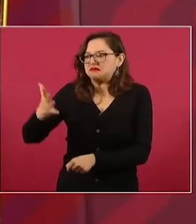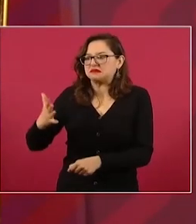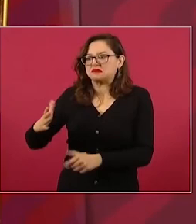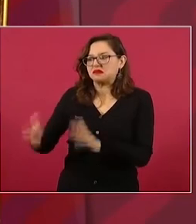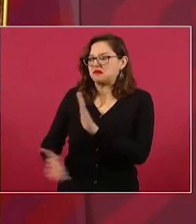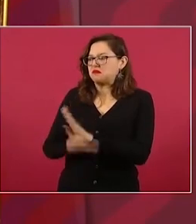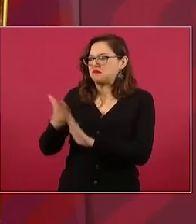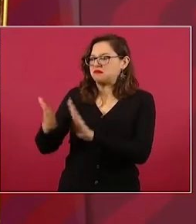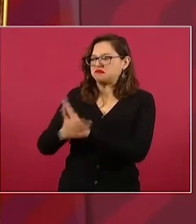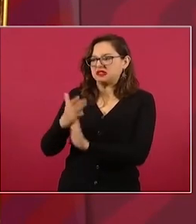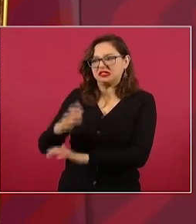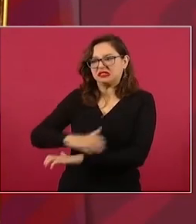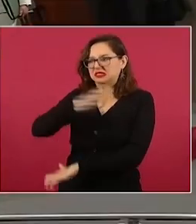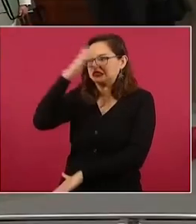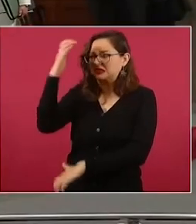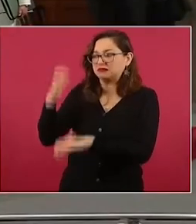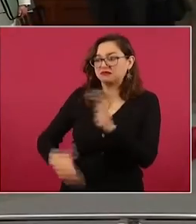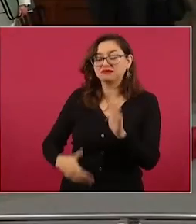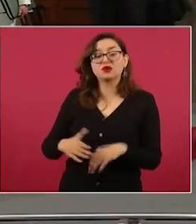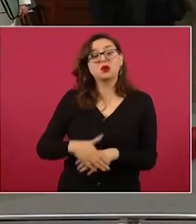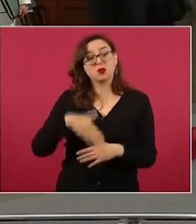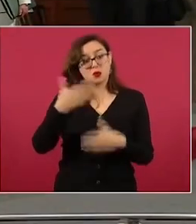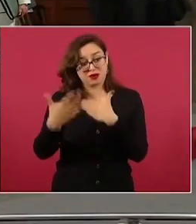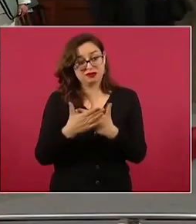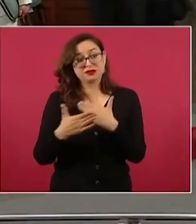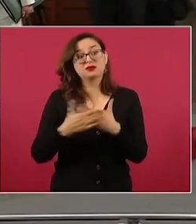Y van a terminar subiéndose el tren.